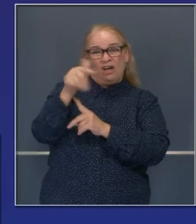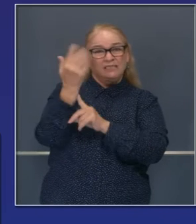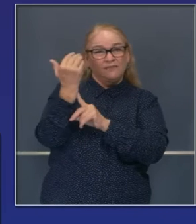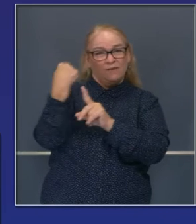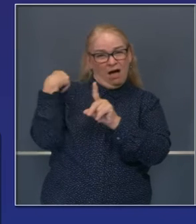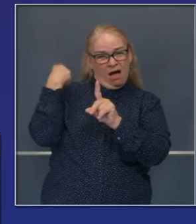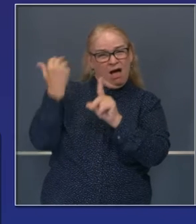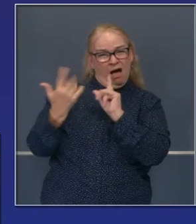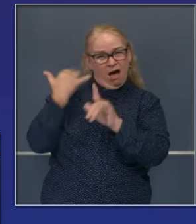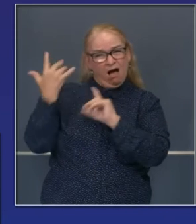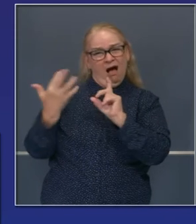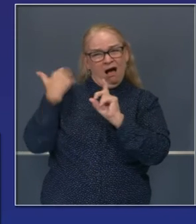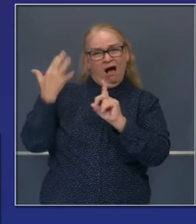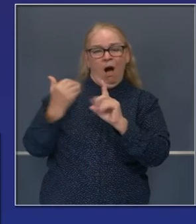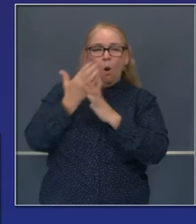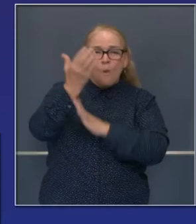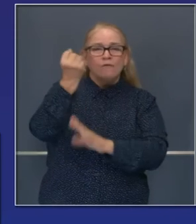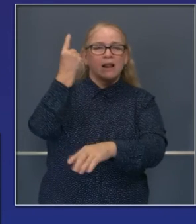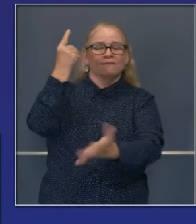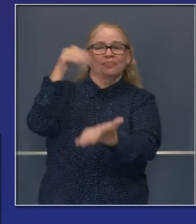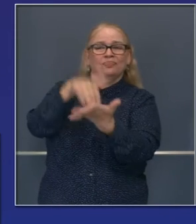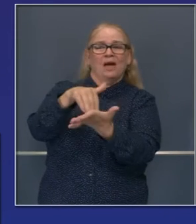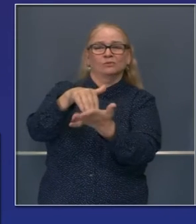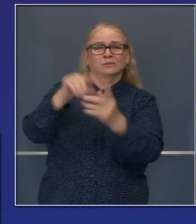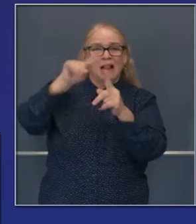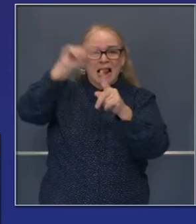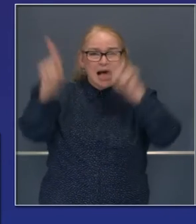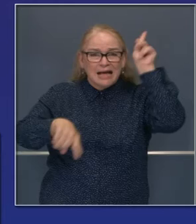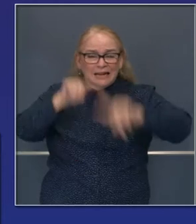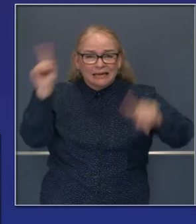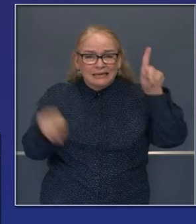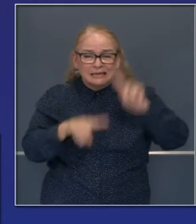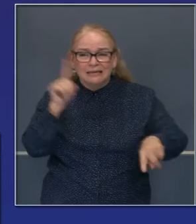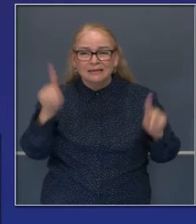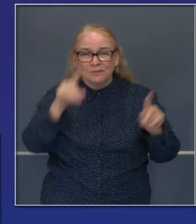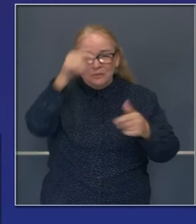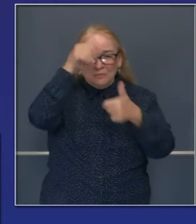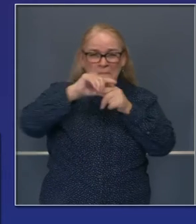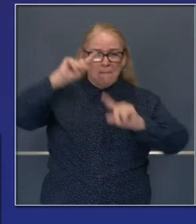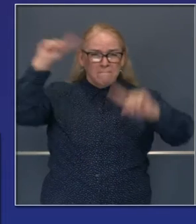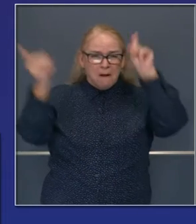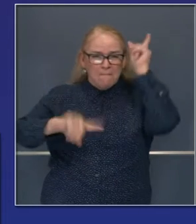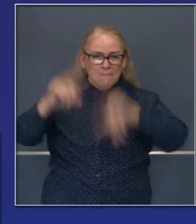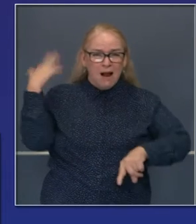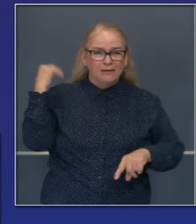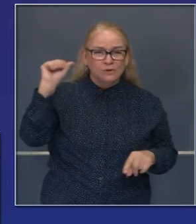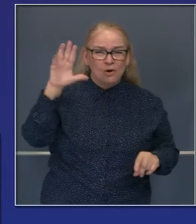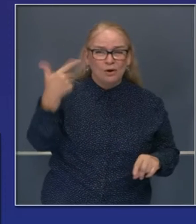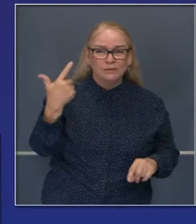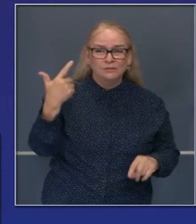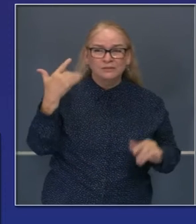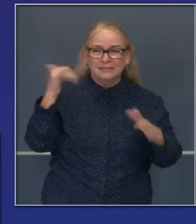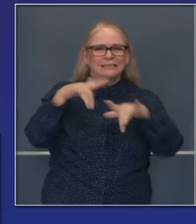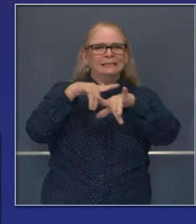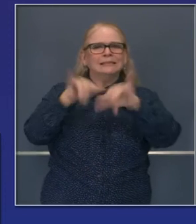horas extraordinarias, más de 11.000 caídas de rayo en ese periodo sin precedente,